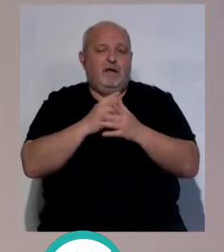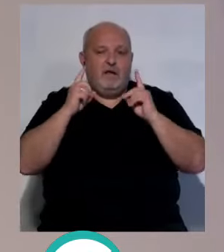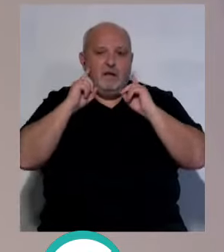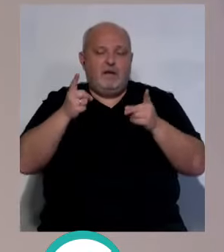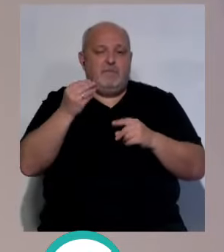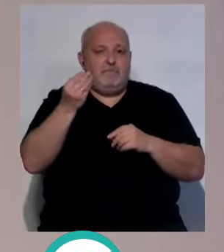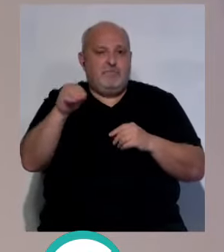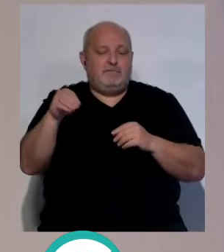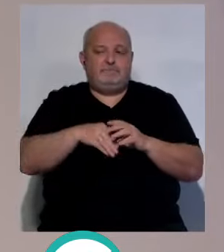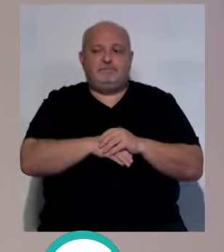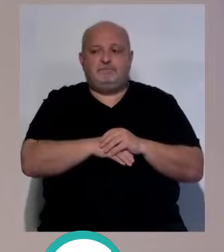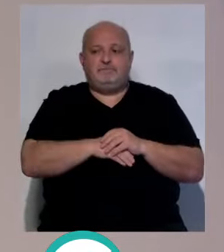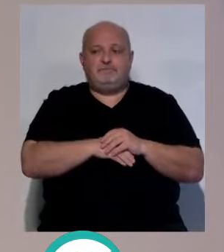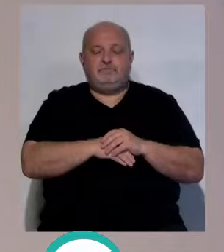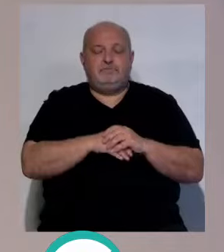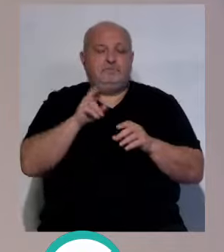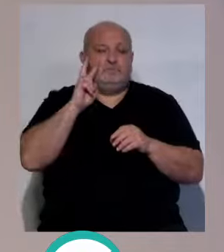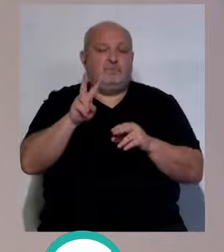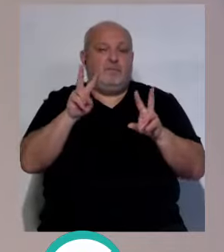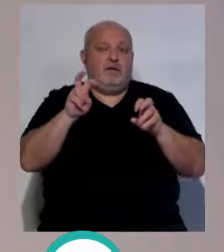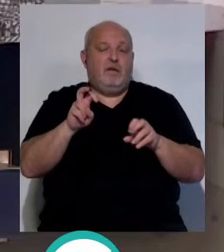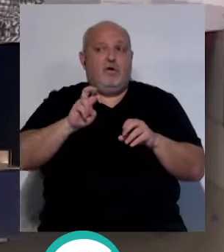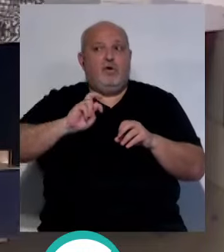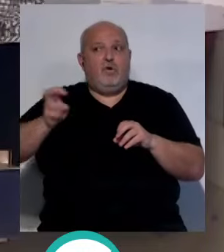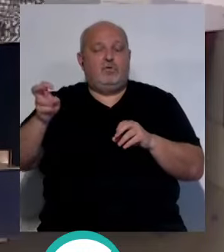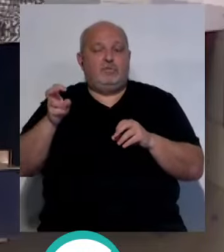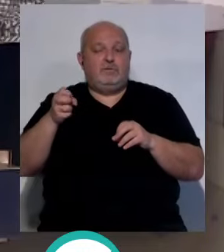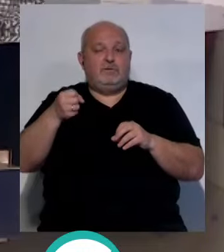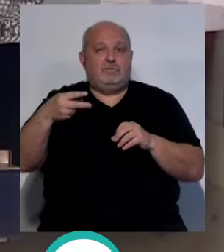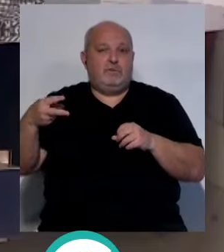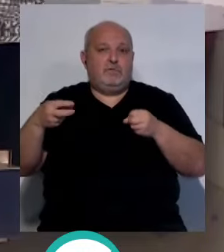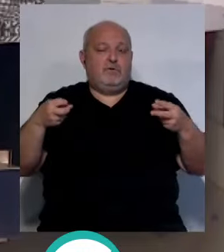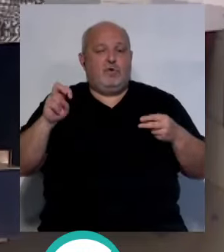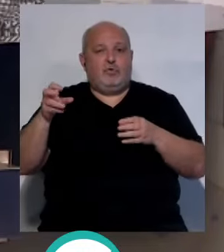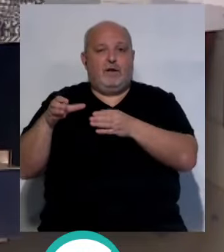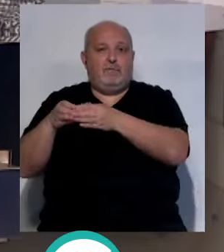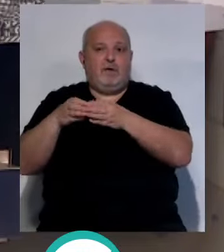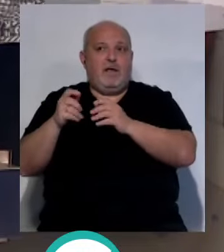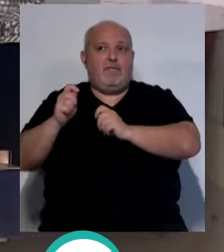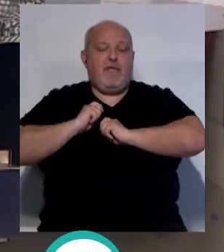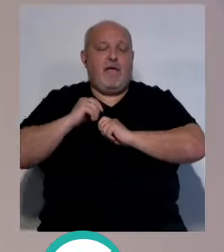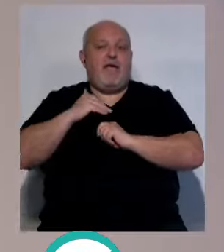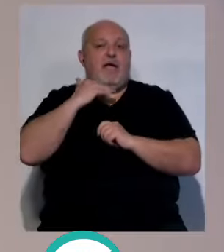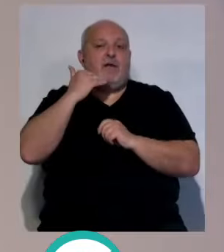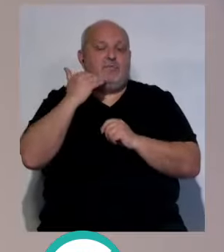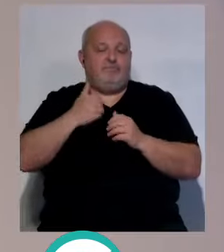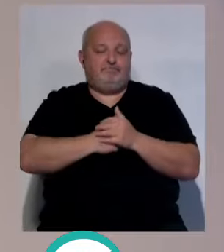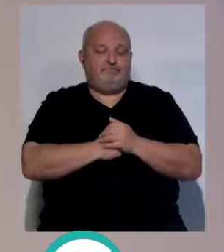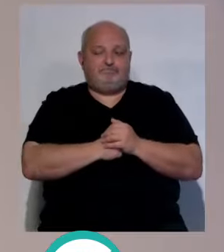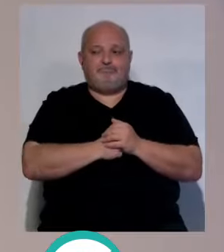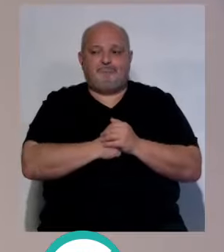un poquito más y mirar de rebote a ver los resultados que se han producido... ...si nos han ayudado algo y hemos mejorado en algo.